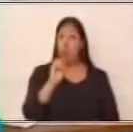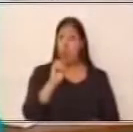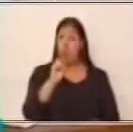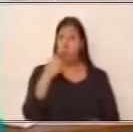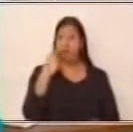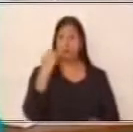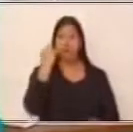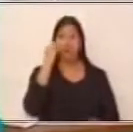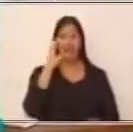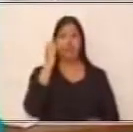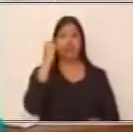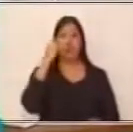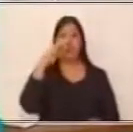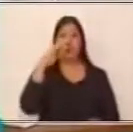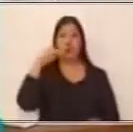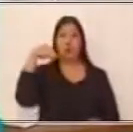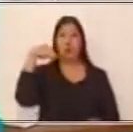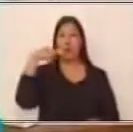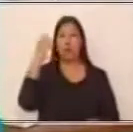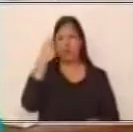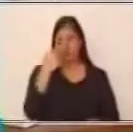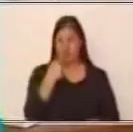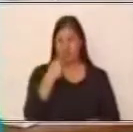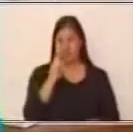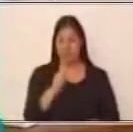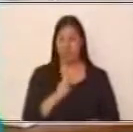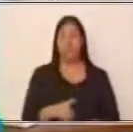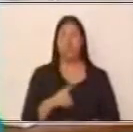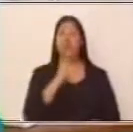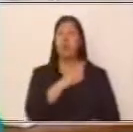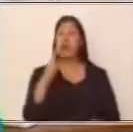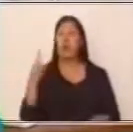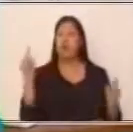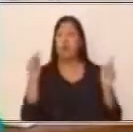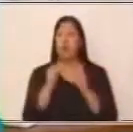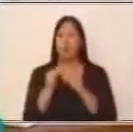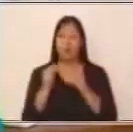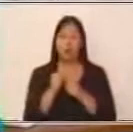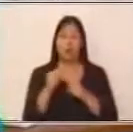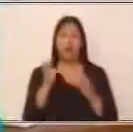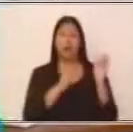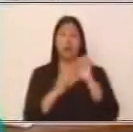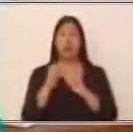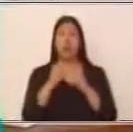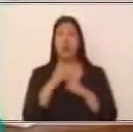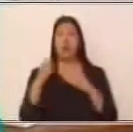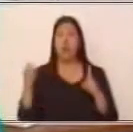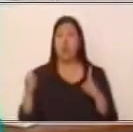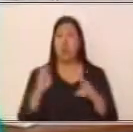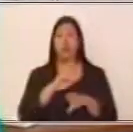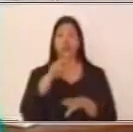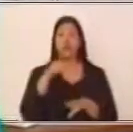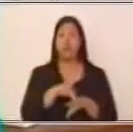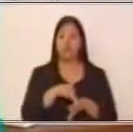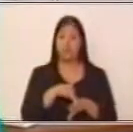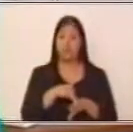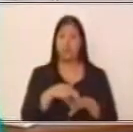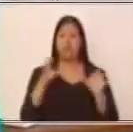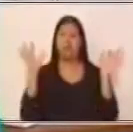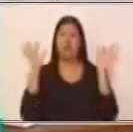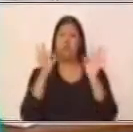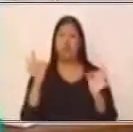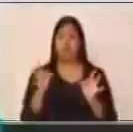ser cada una de las palabras simples, de las oraciones simples, que conforman la oración compuesta.